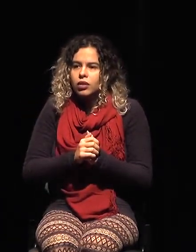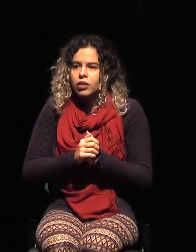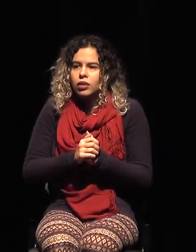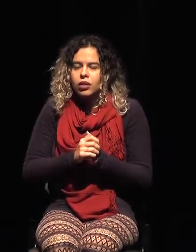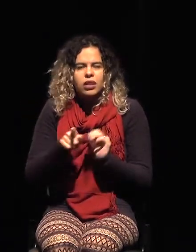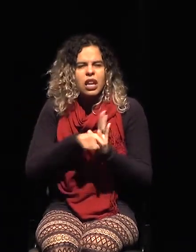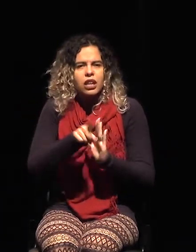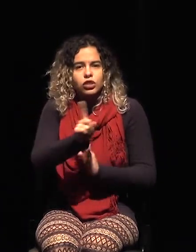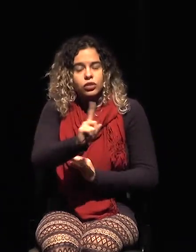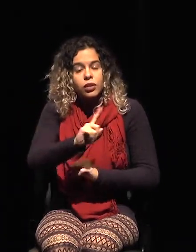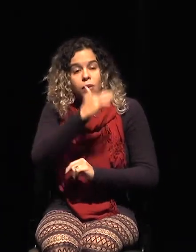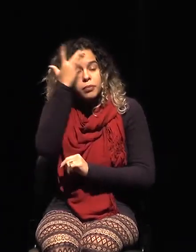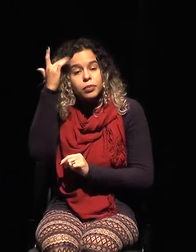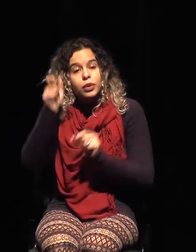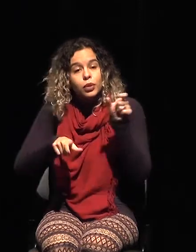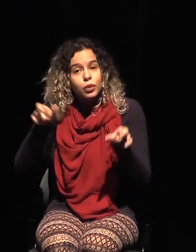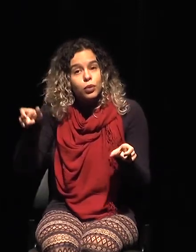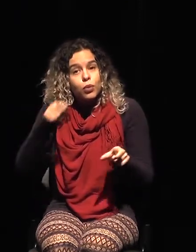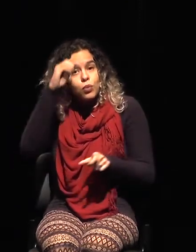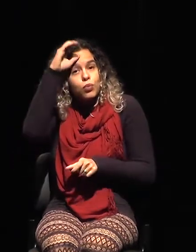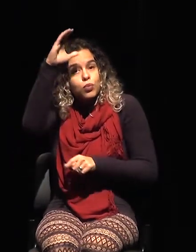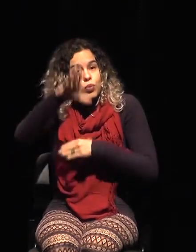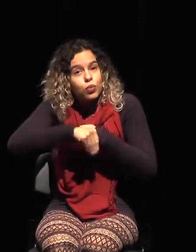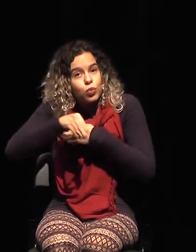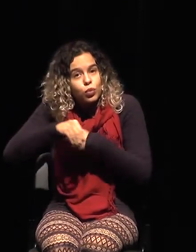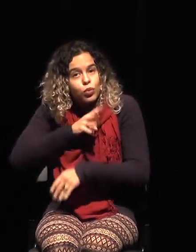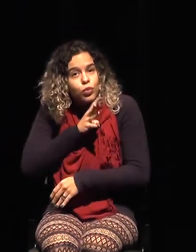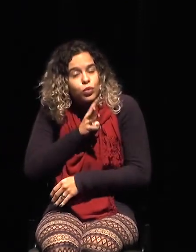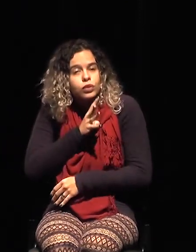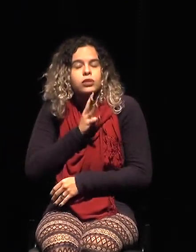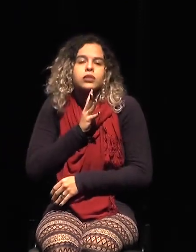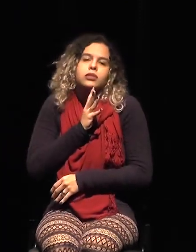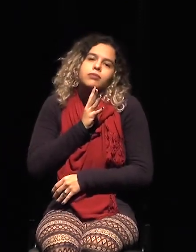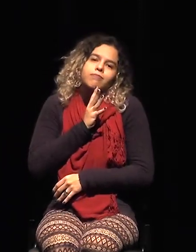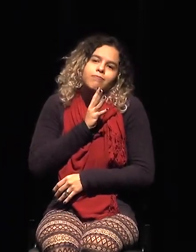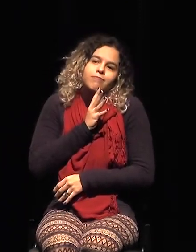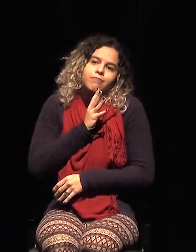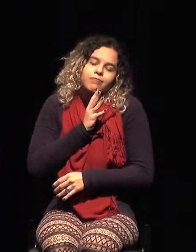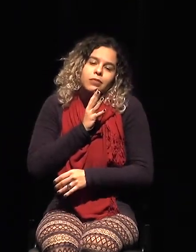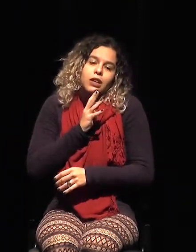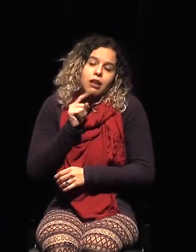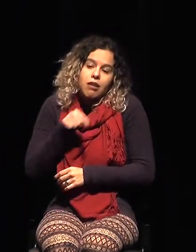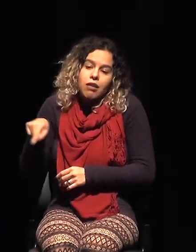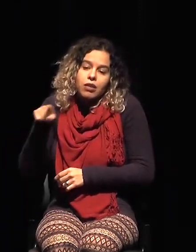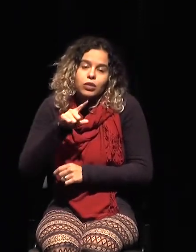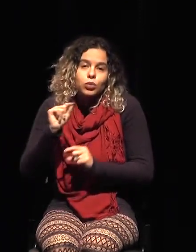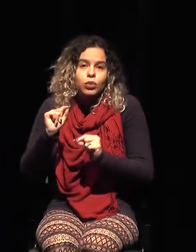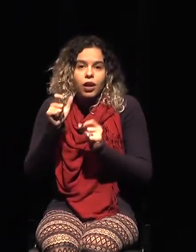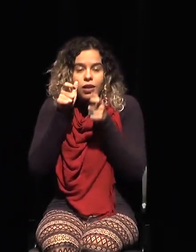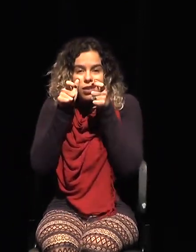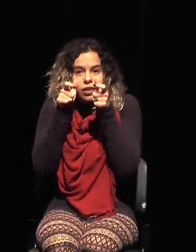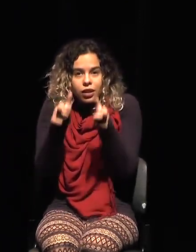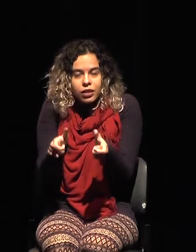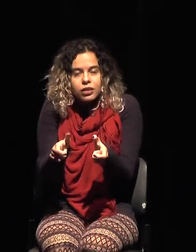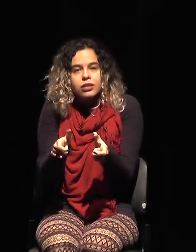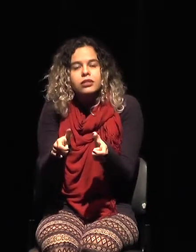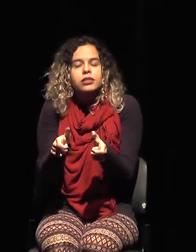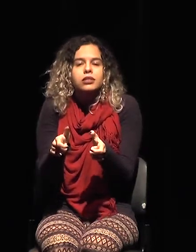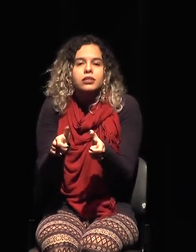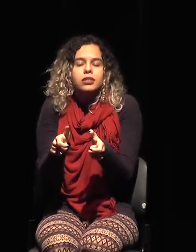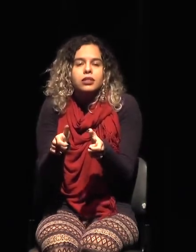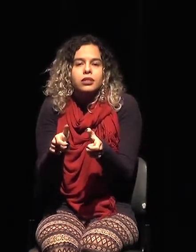conocimiento que muchas veces hace con que ese nivel de interés deje deje ser únicamente un interés